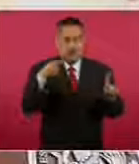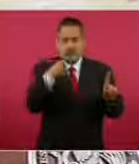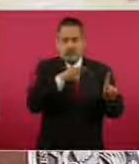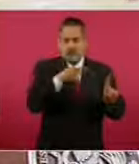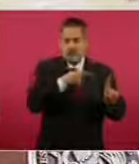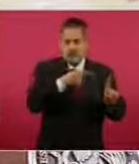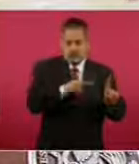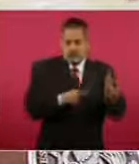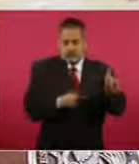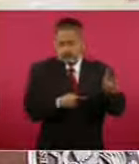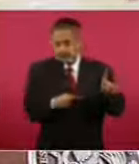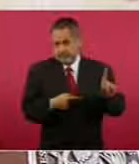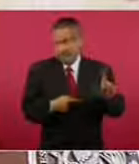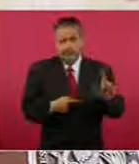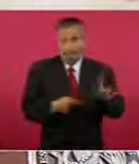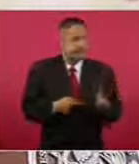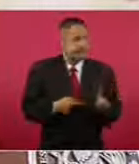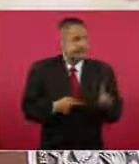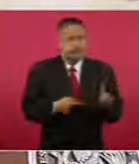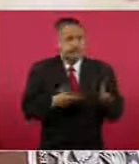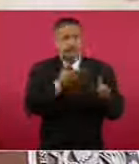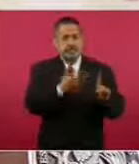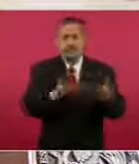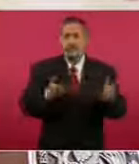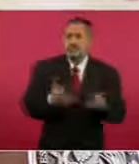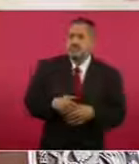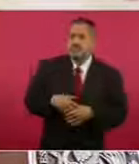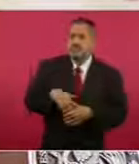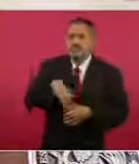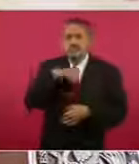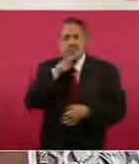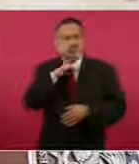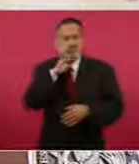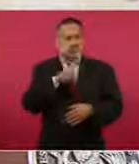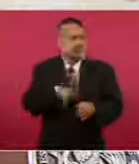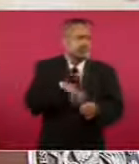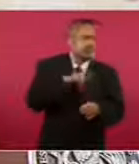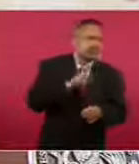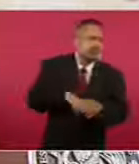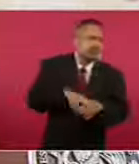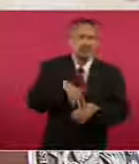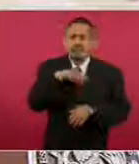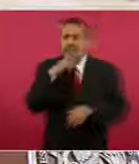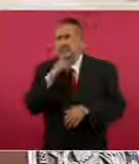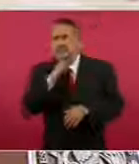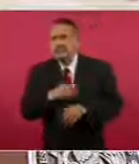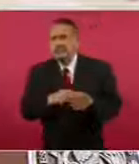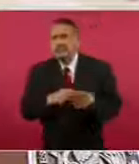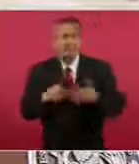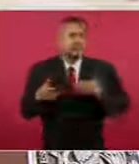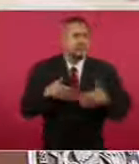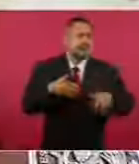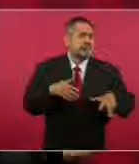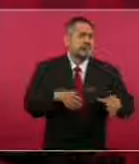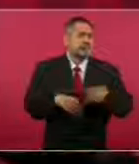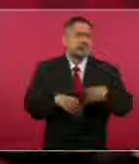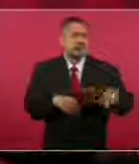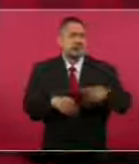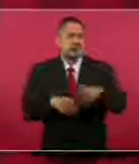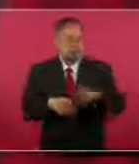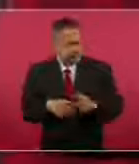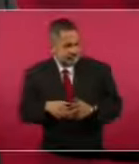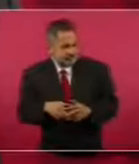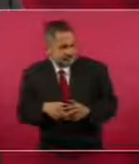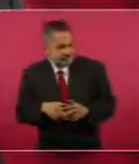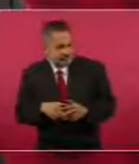tan normal, porque de